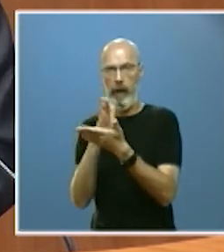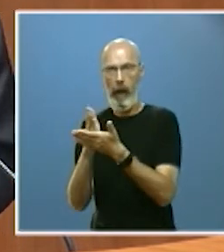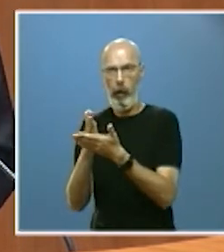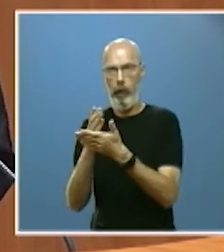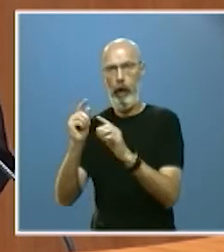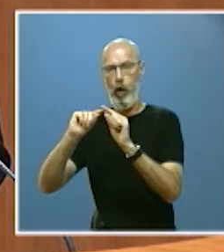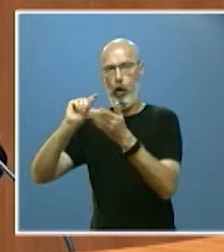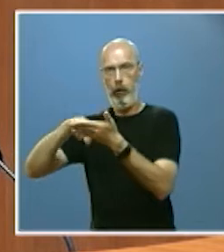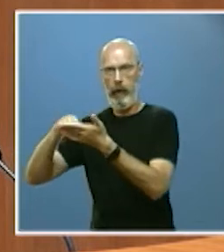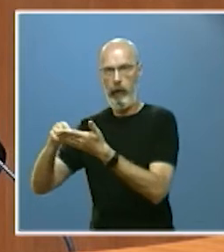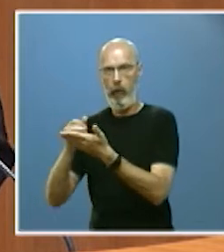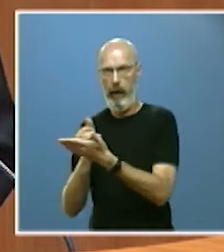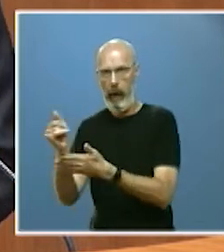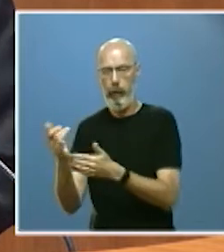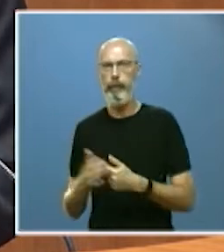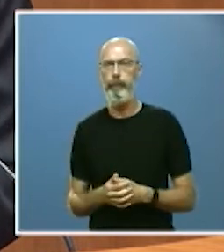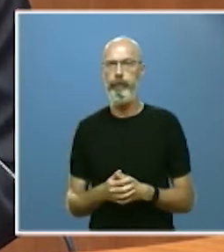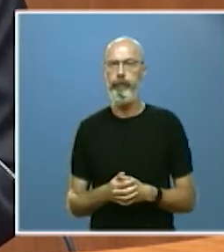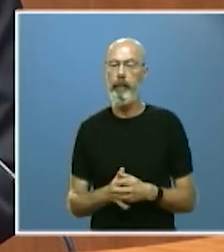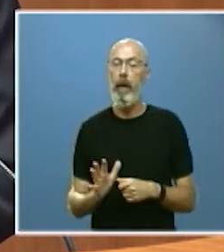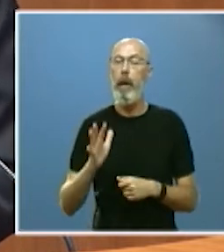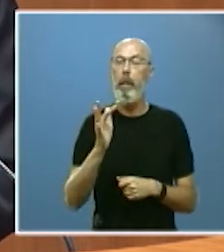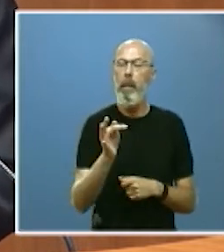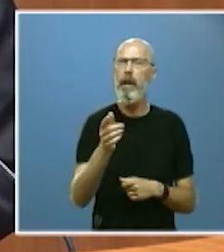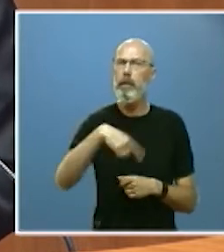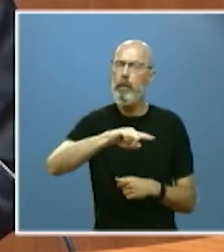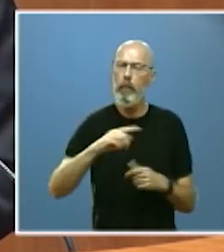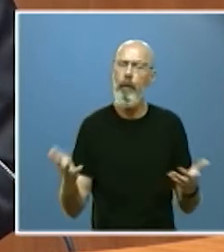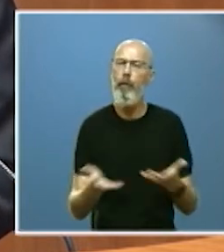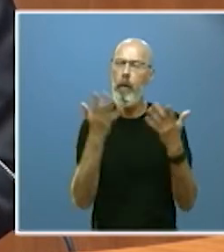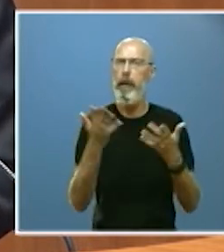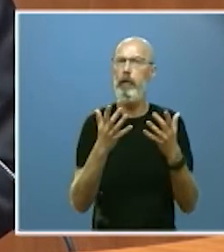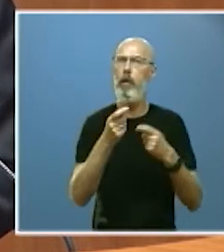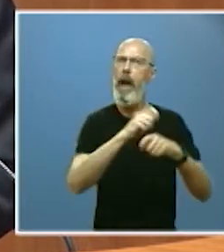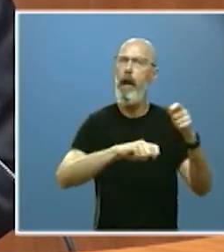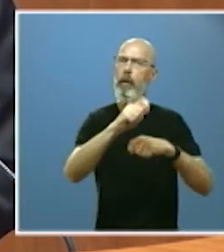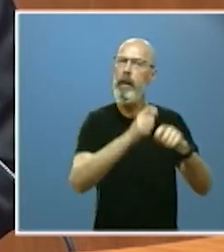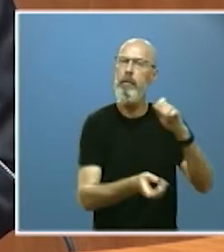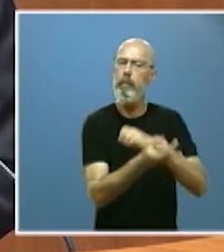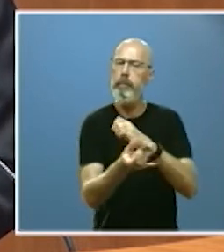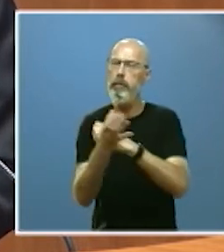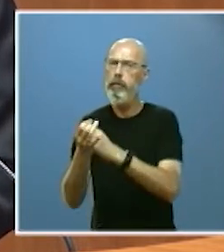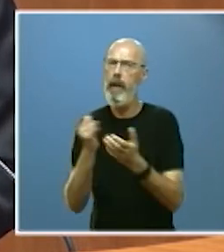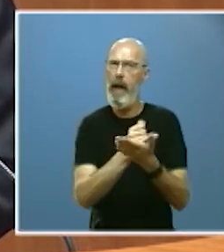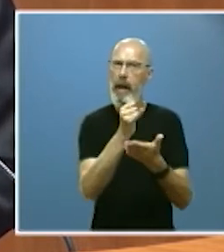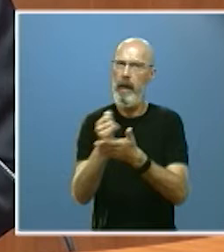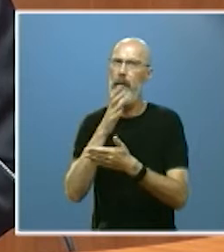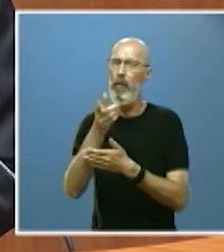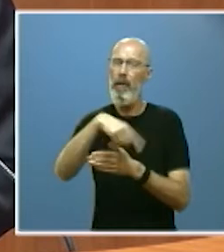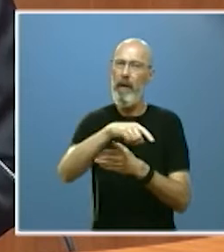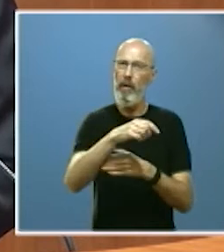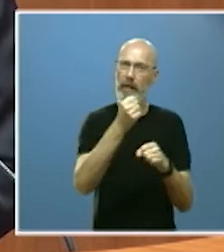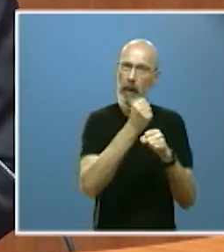anterior, también el fomento del asociacionismo agrario persigue fortalecer la posición más débil de agricultores y ganaderos